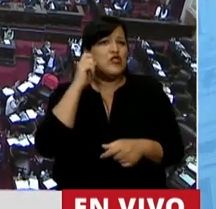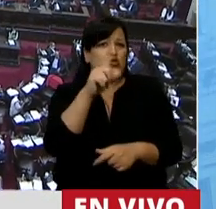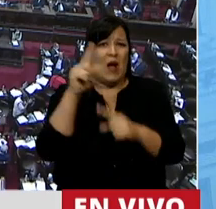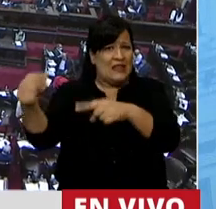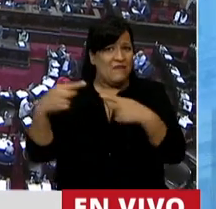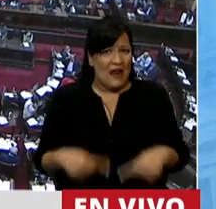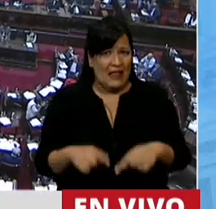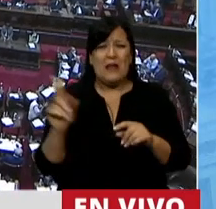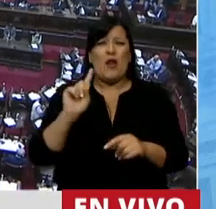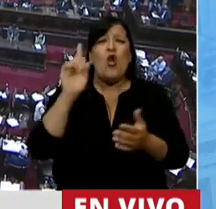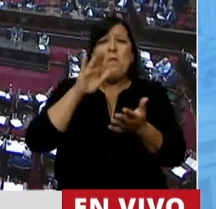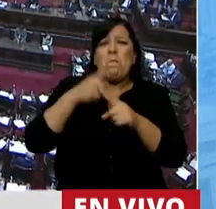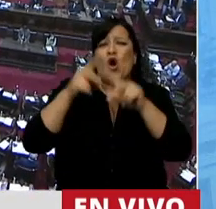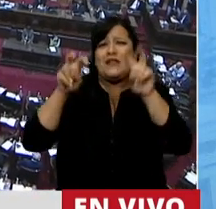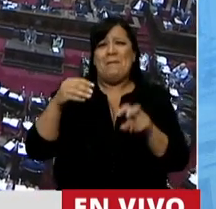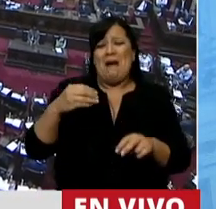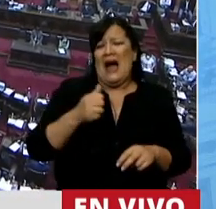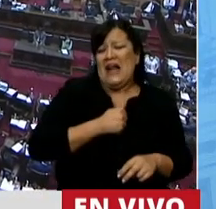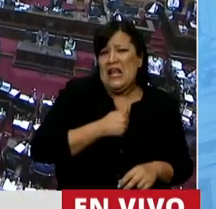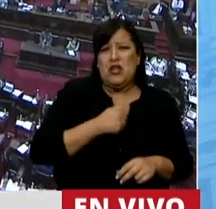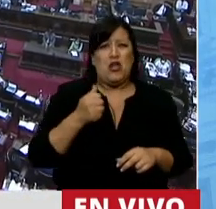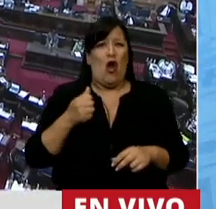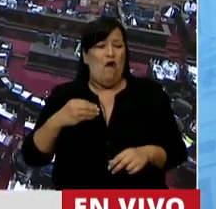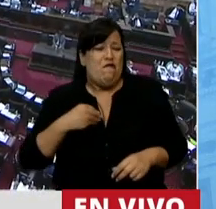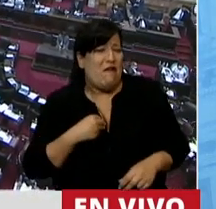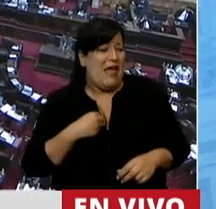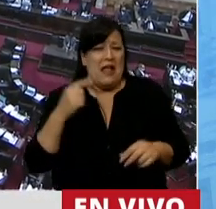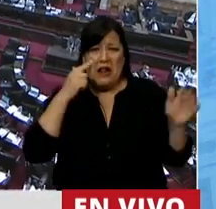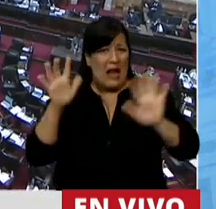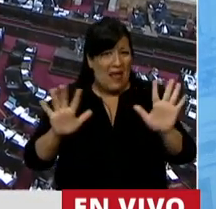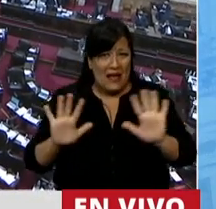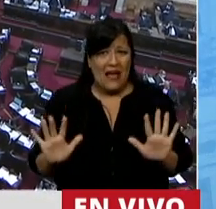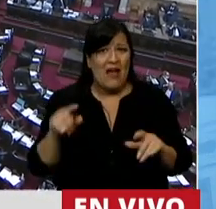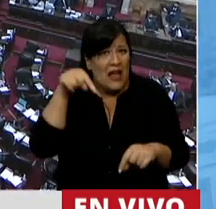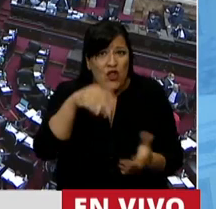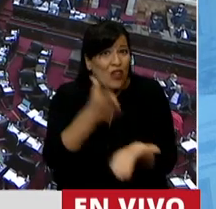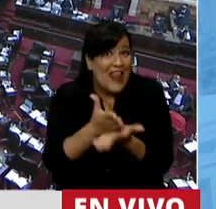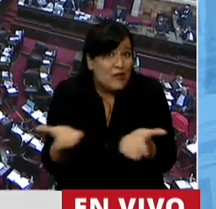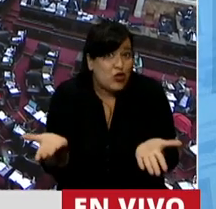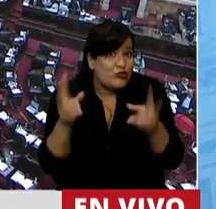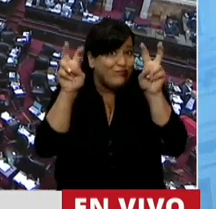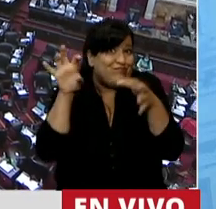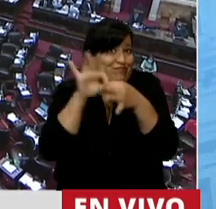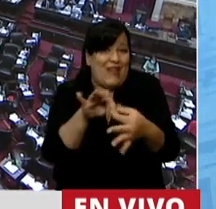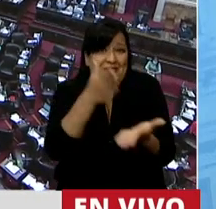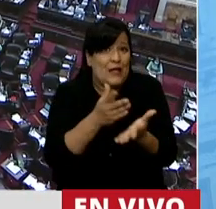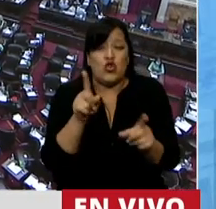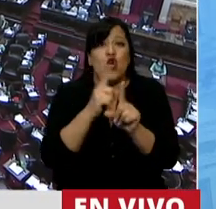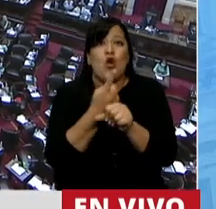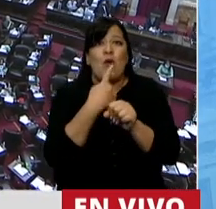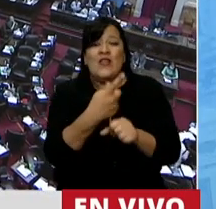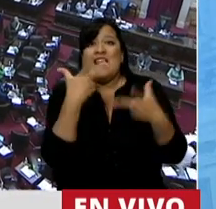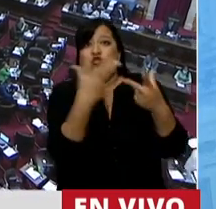Y esto no era una cuestión religiosa, esto no era una cuestión de fe, esto era una cuestión de derecho. Yo no puedo negarle derecho.